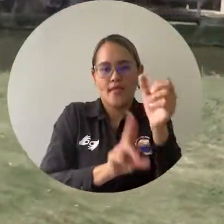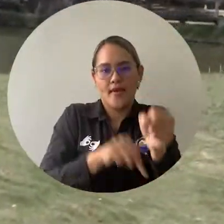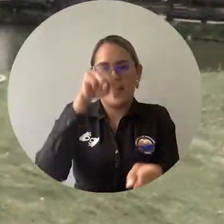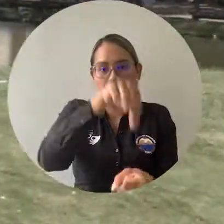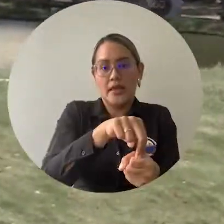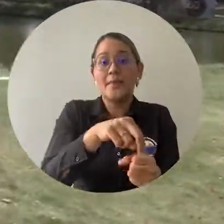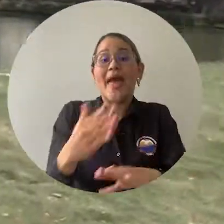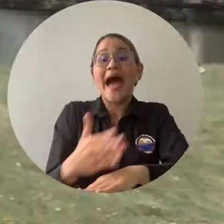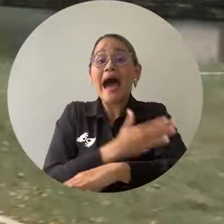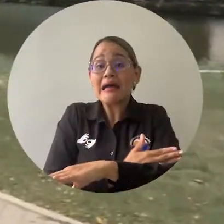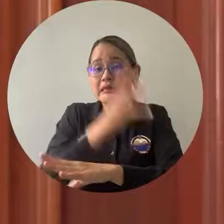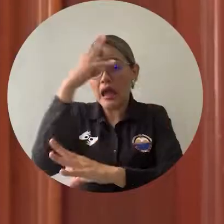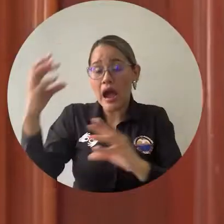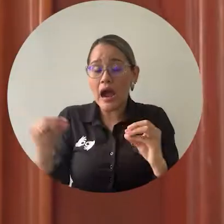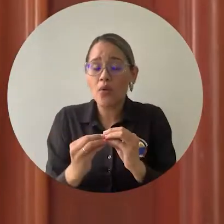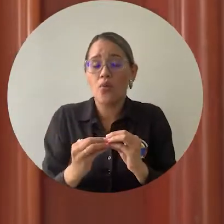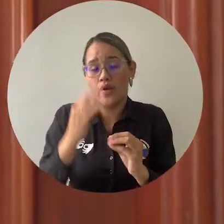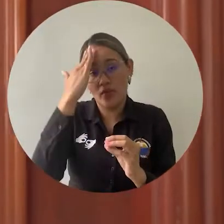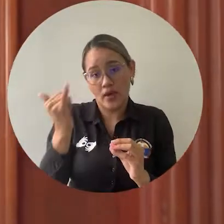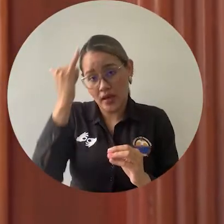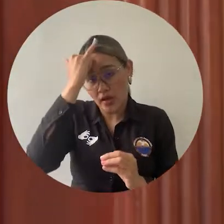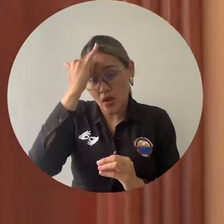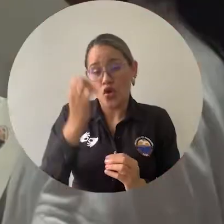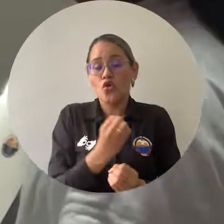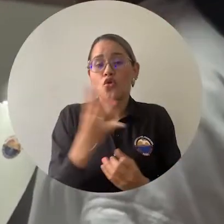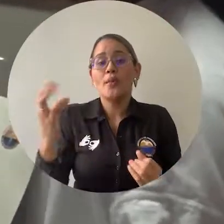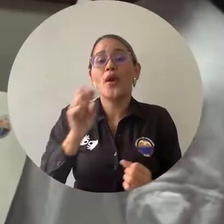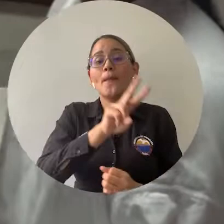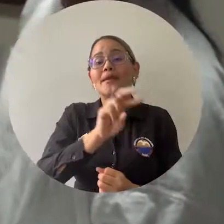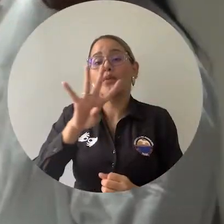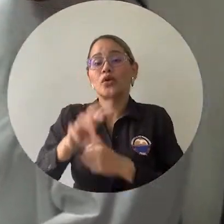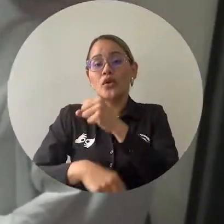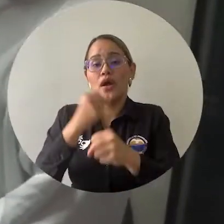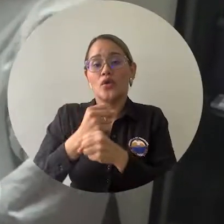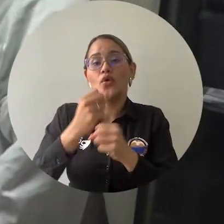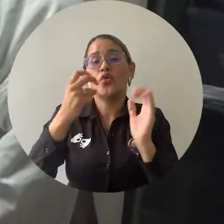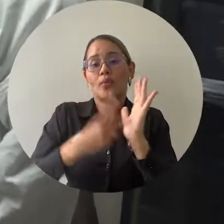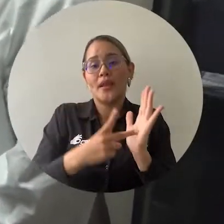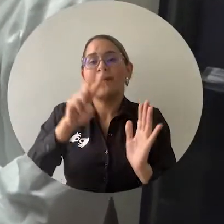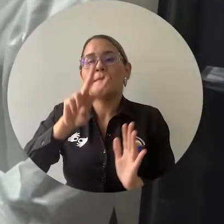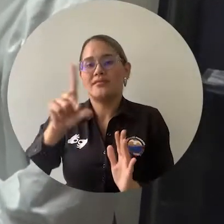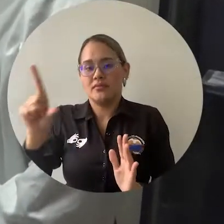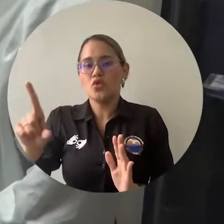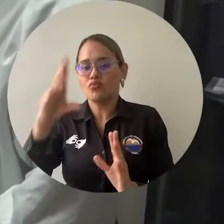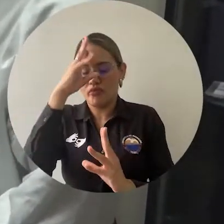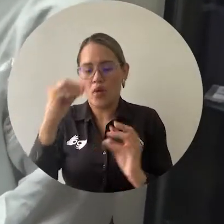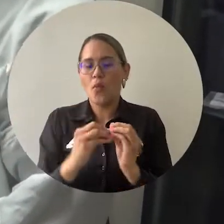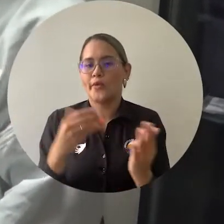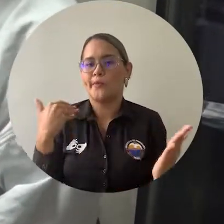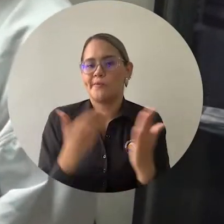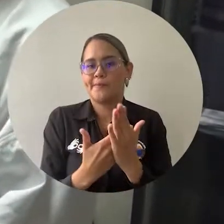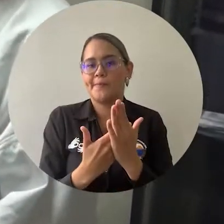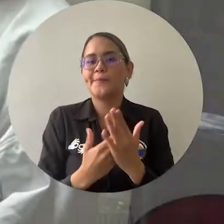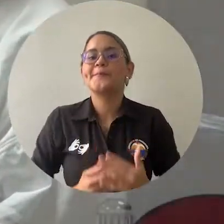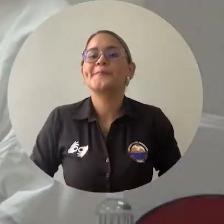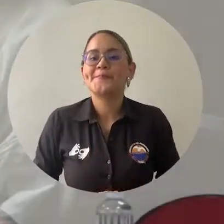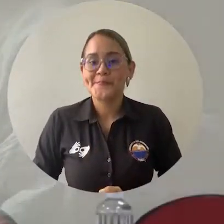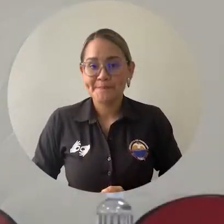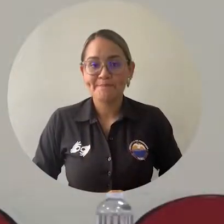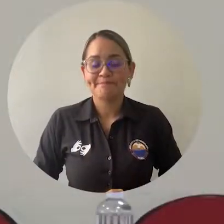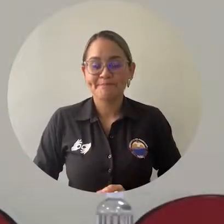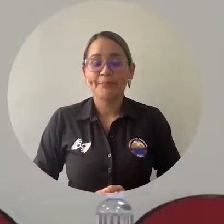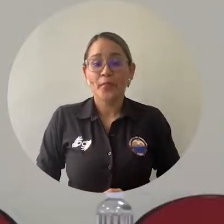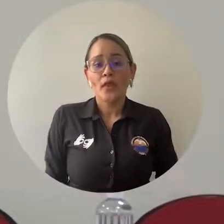reglamentada en el Acuerdo Académico Número 24 de 2021. Entregarle aquí en nombre del Consejo Académico, del Consejo